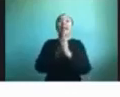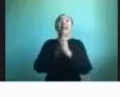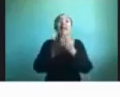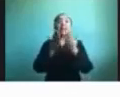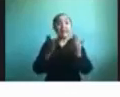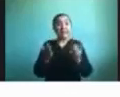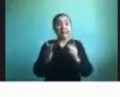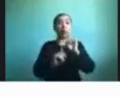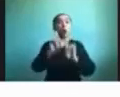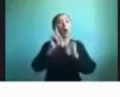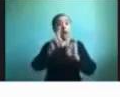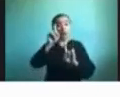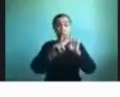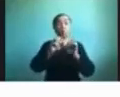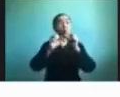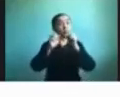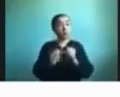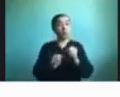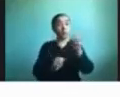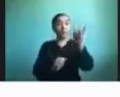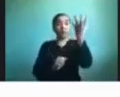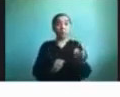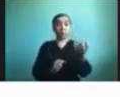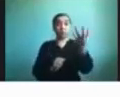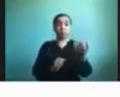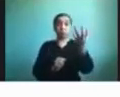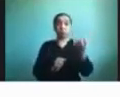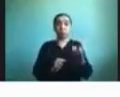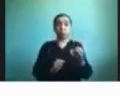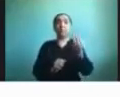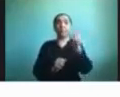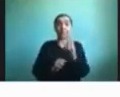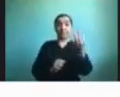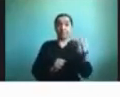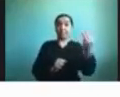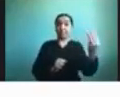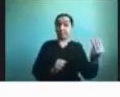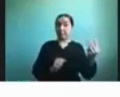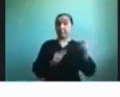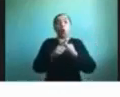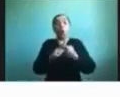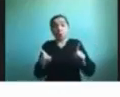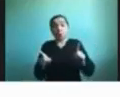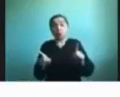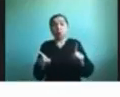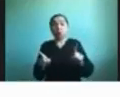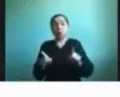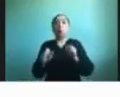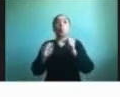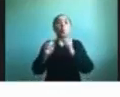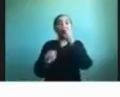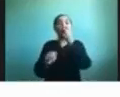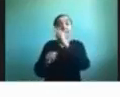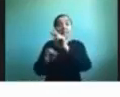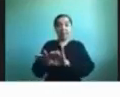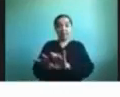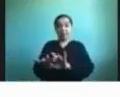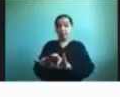pueden descargar, los pueden encontrar en nuestra página web, y otros que los pueden ver online.